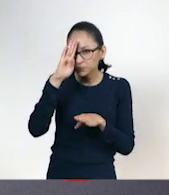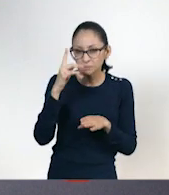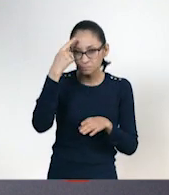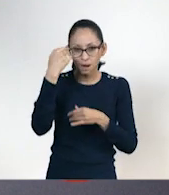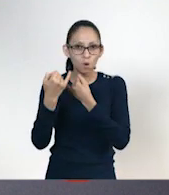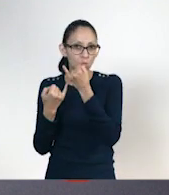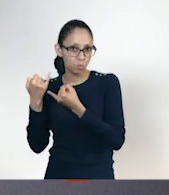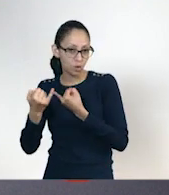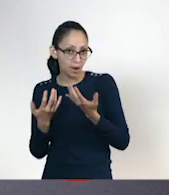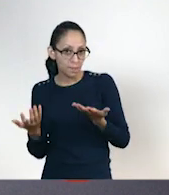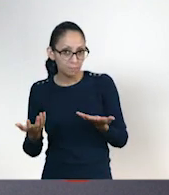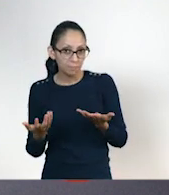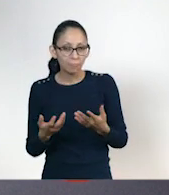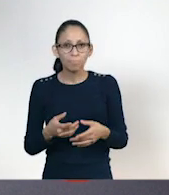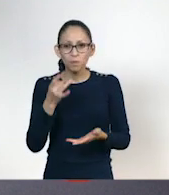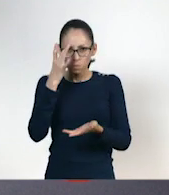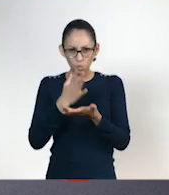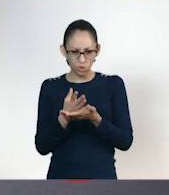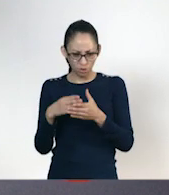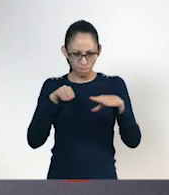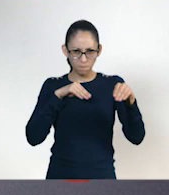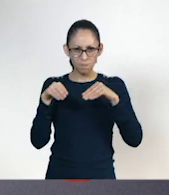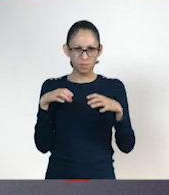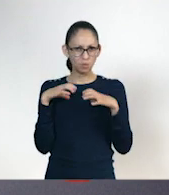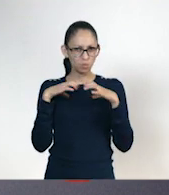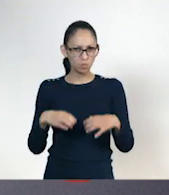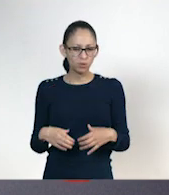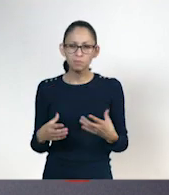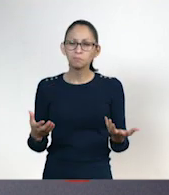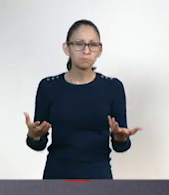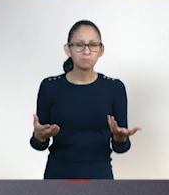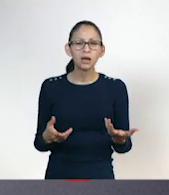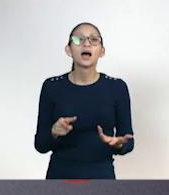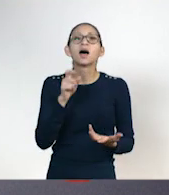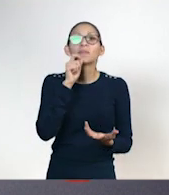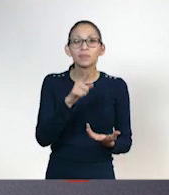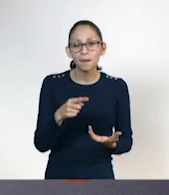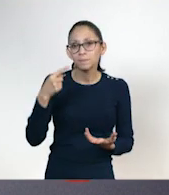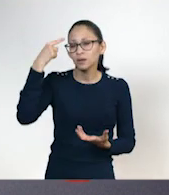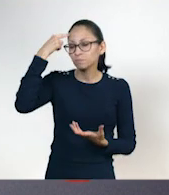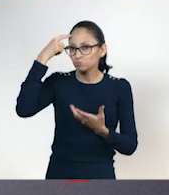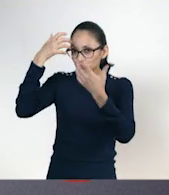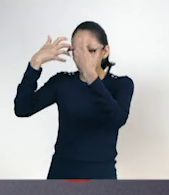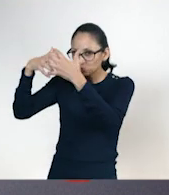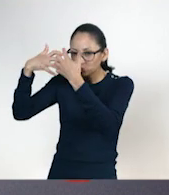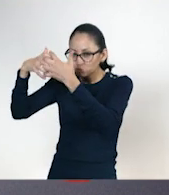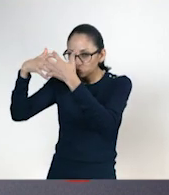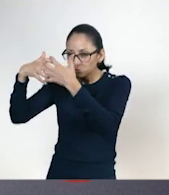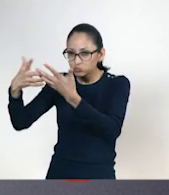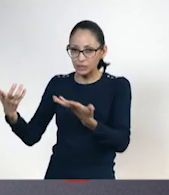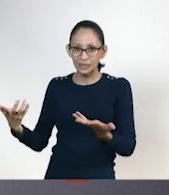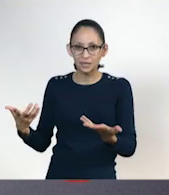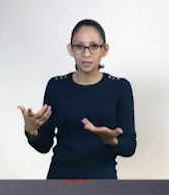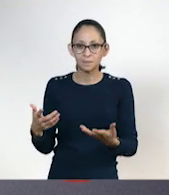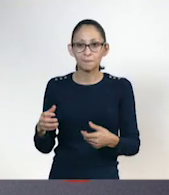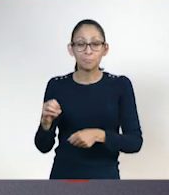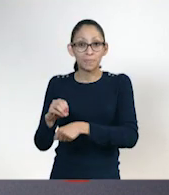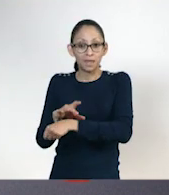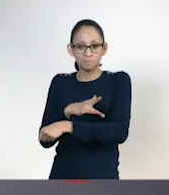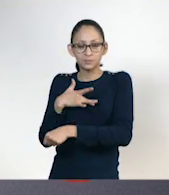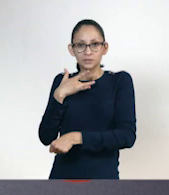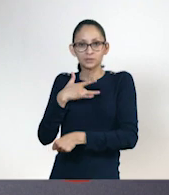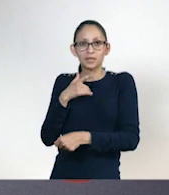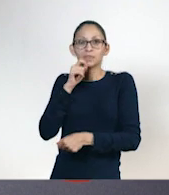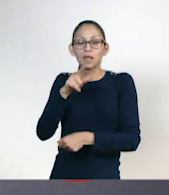solo desarrollas tu cuerpo en la parte física, sino también en la parte mental y en la parte emocional, porque se trabaja en equipo.